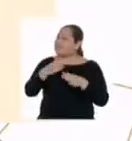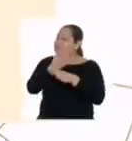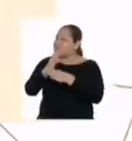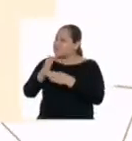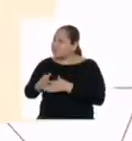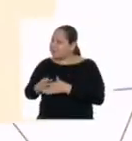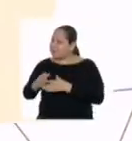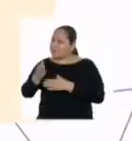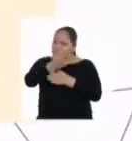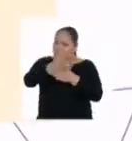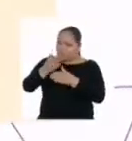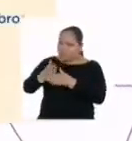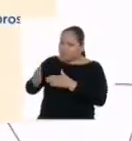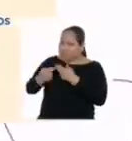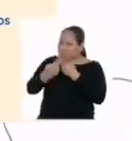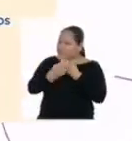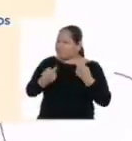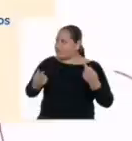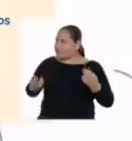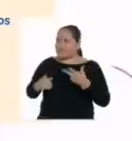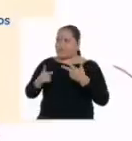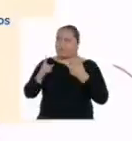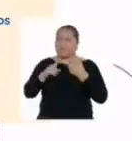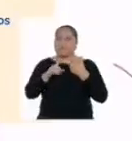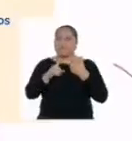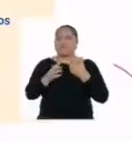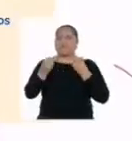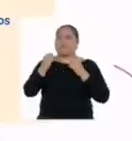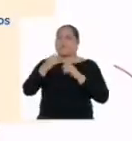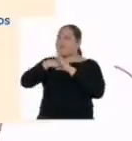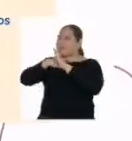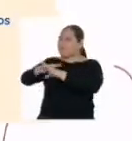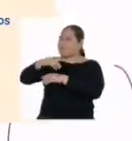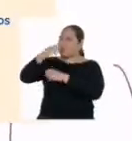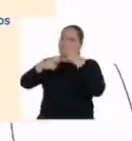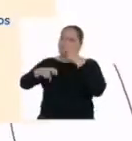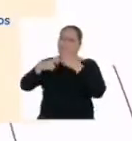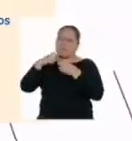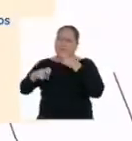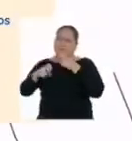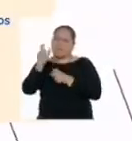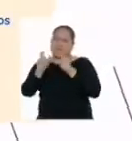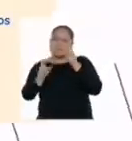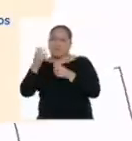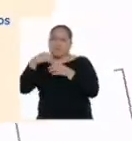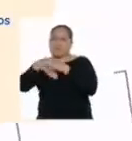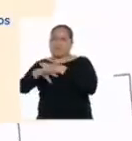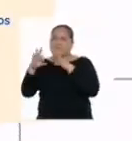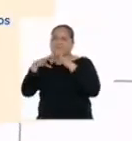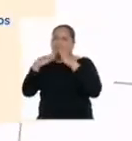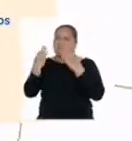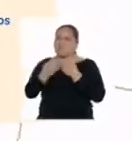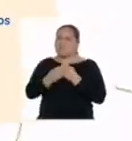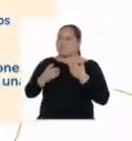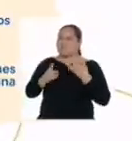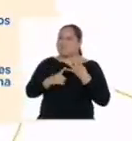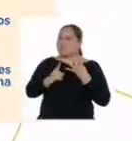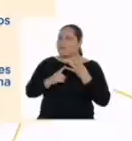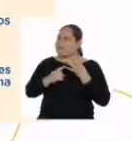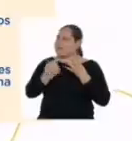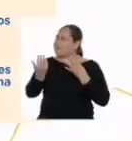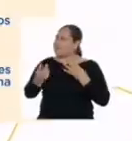o repartir los recursos? ¿Cómo podemos evitar los conflictos entre los miembros de la familia? Y finalmente,